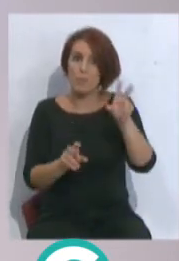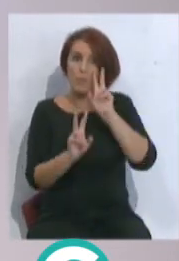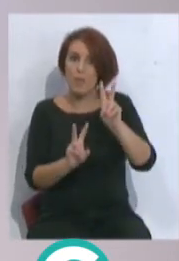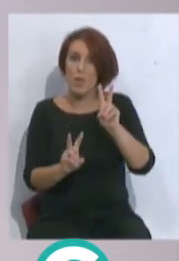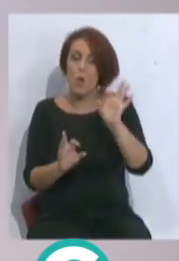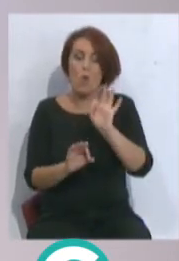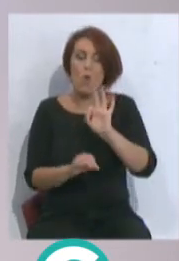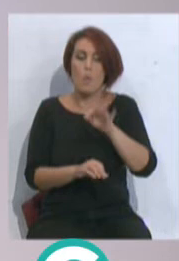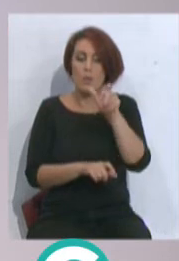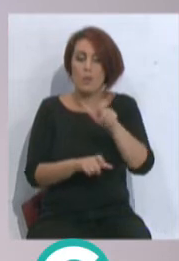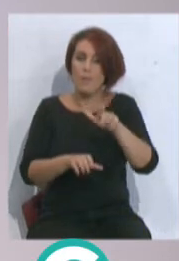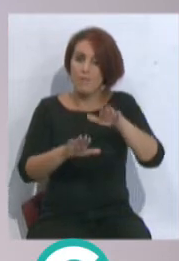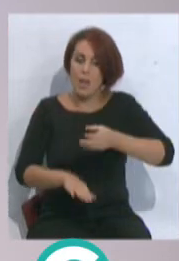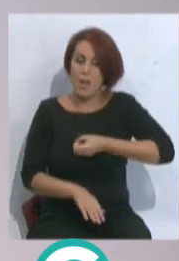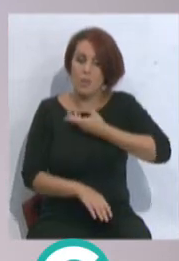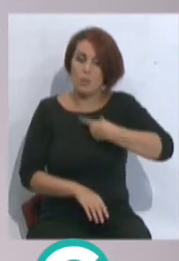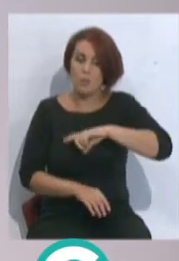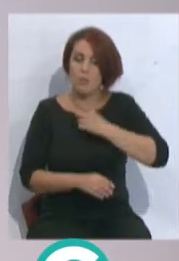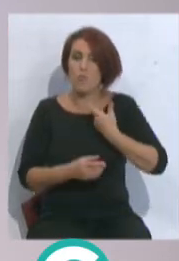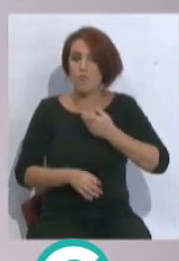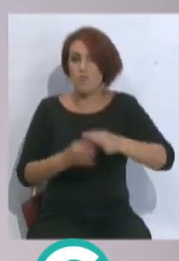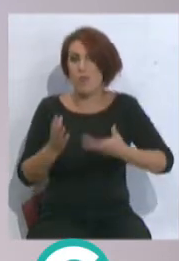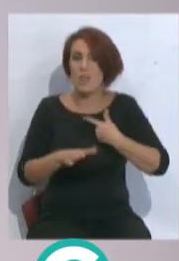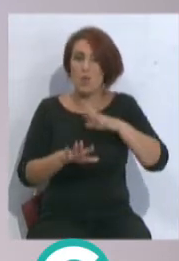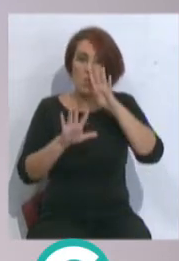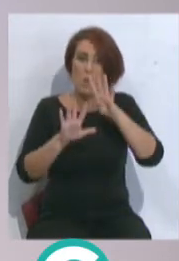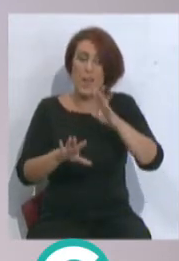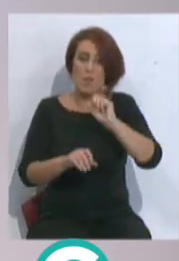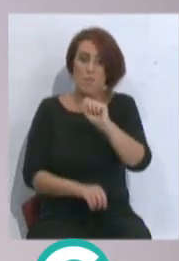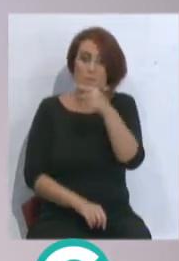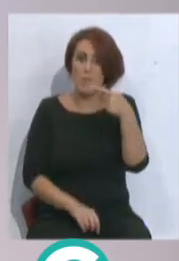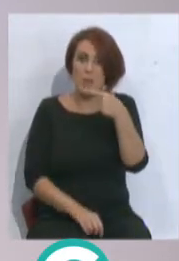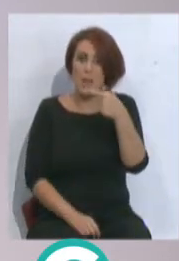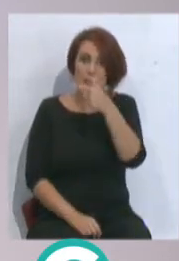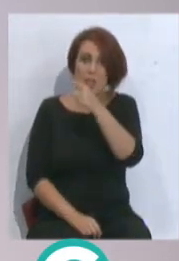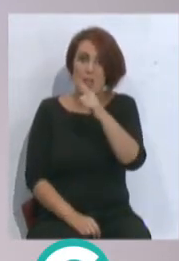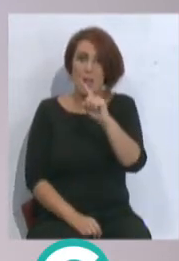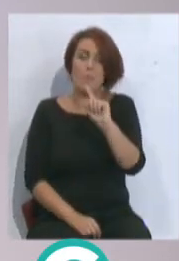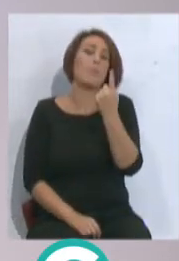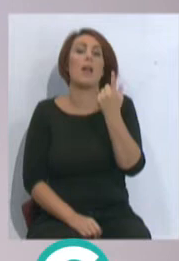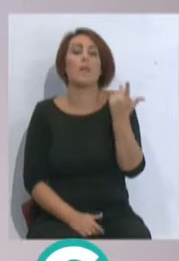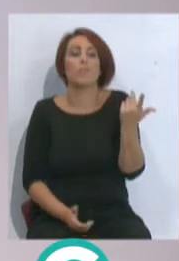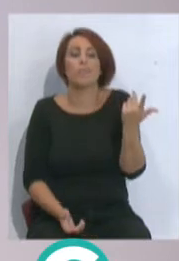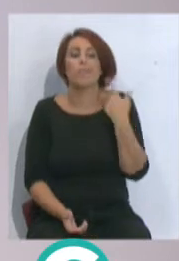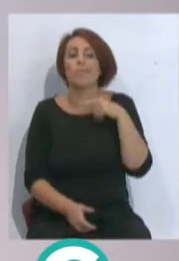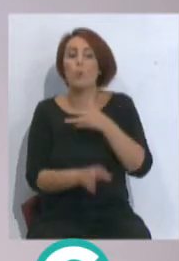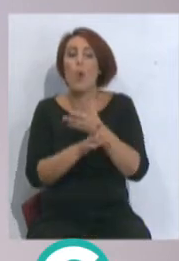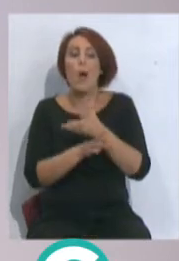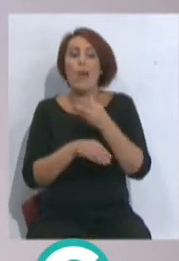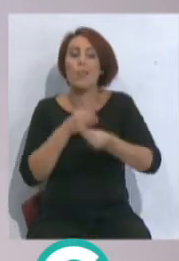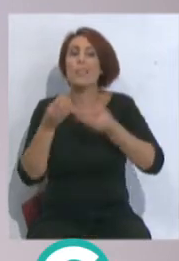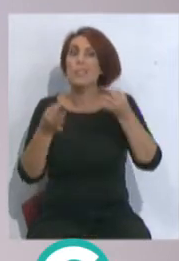a aficionados que ya hemos vivido también, hemos tenido la suerte de vivir en el Cádiz nueve años en primera, hemos visto que el Cádiz no ha tenido que hacer siempre este juego